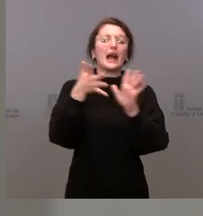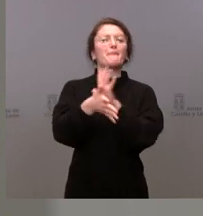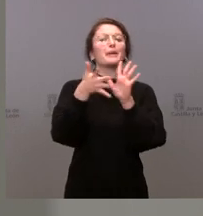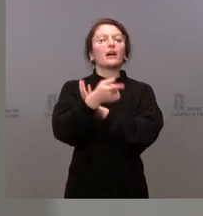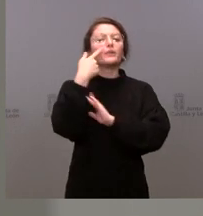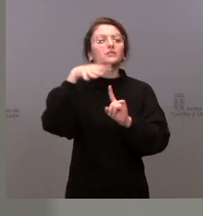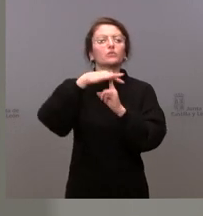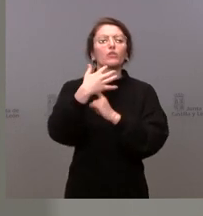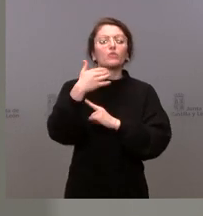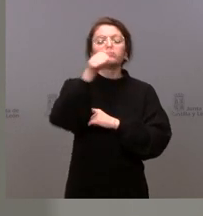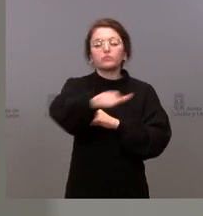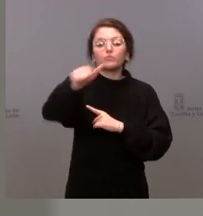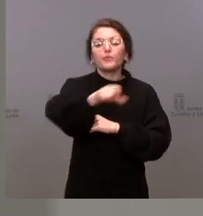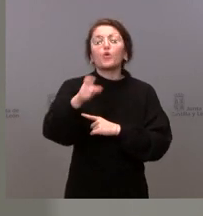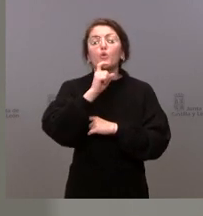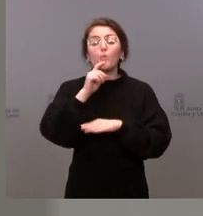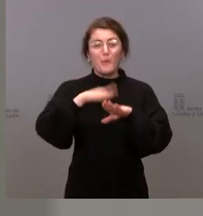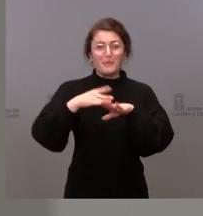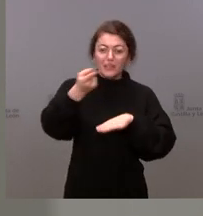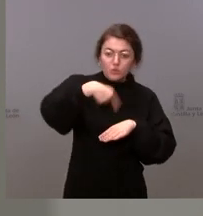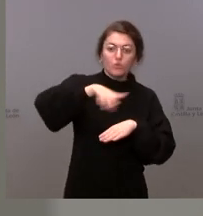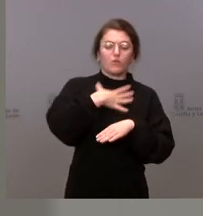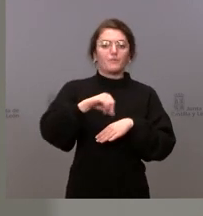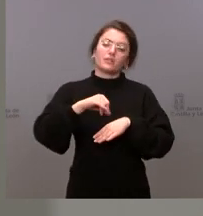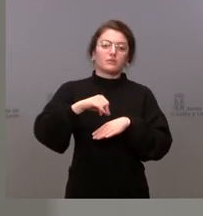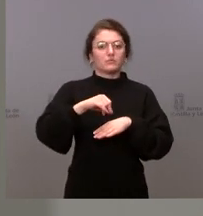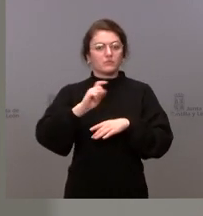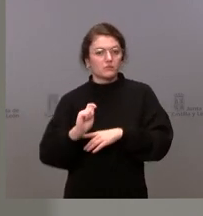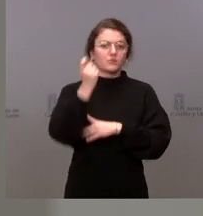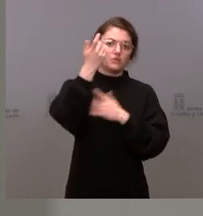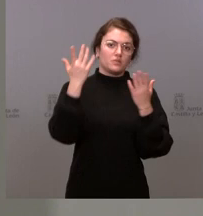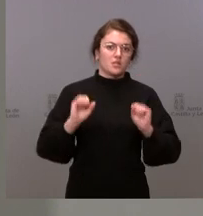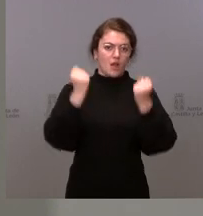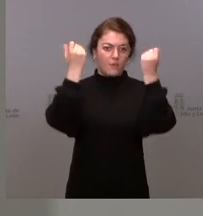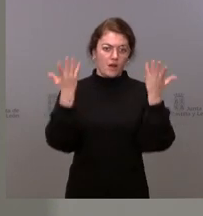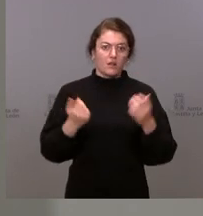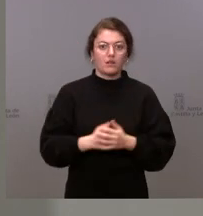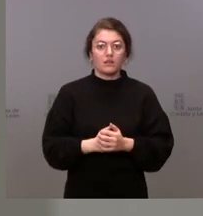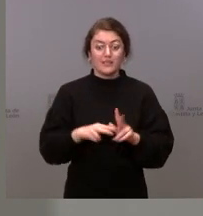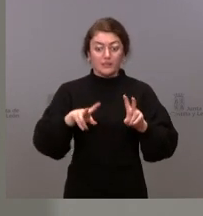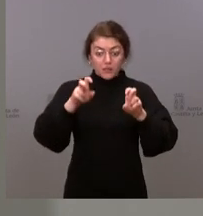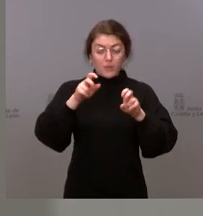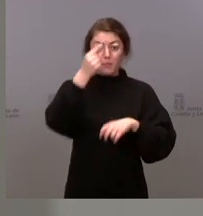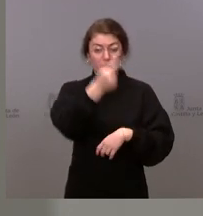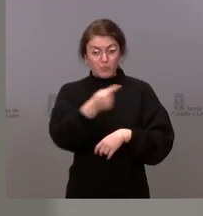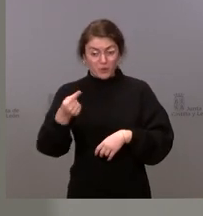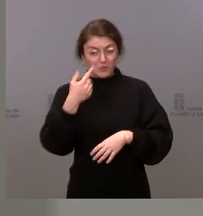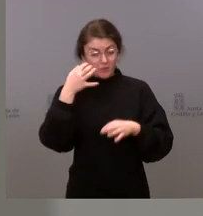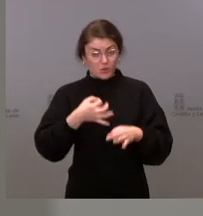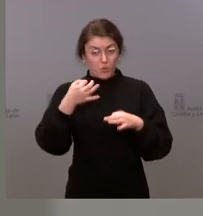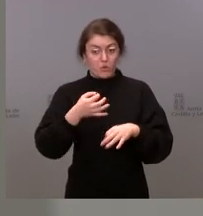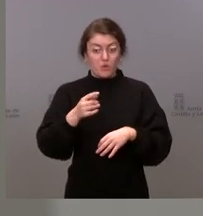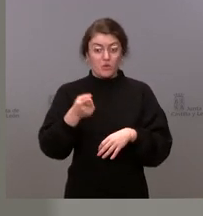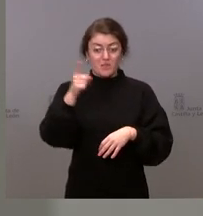para que entre todos salgamos de esta. Sobre la pregunta de los presupuestos, estoy seguro que también el consejero de